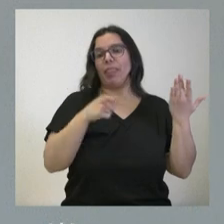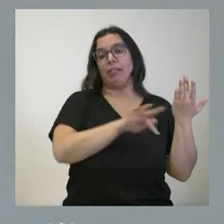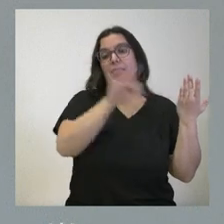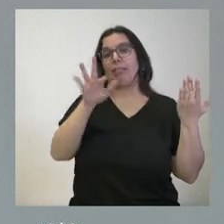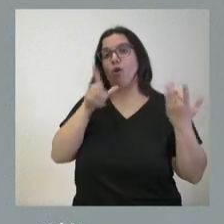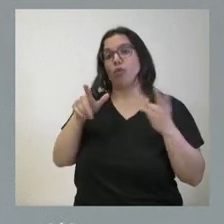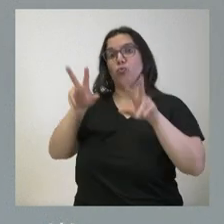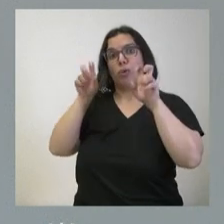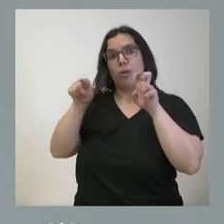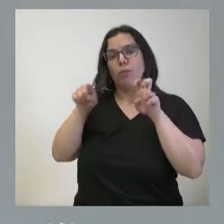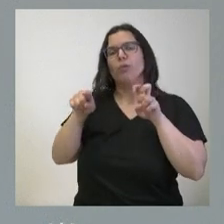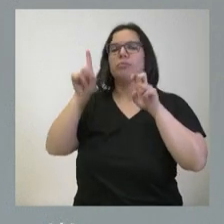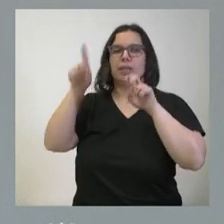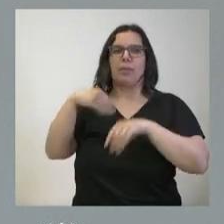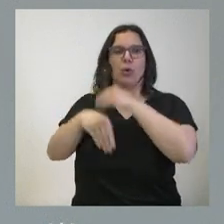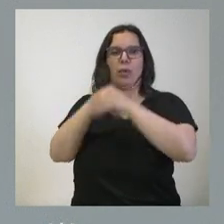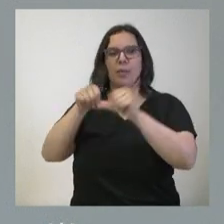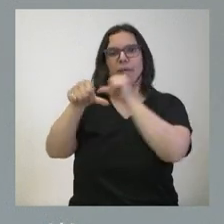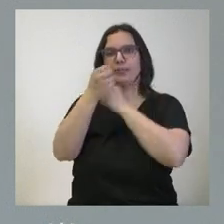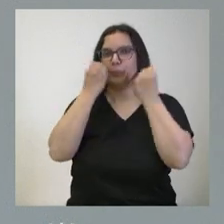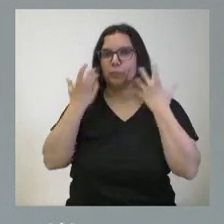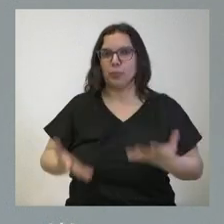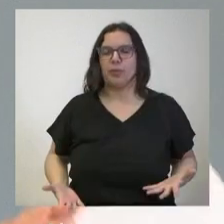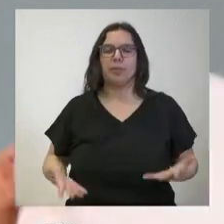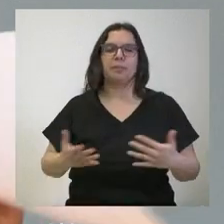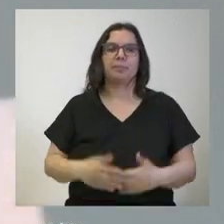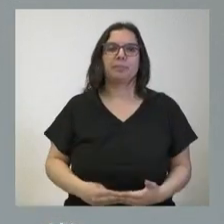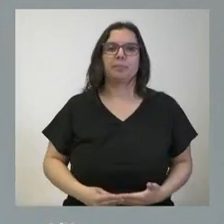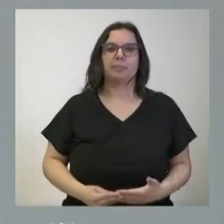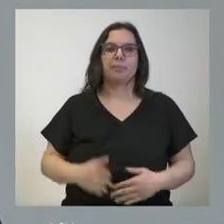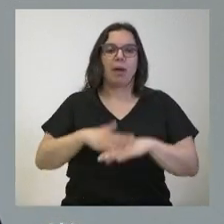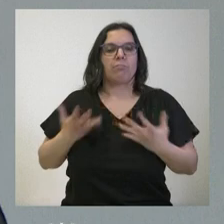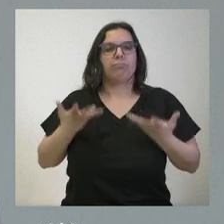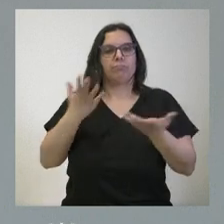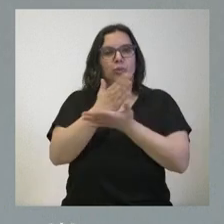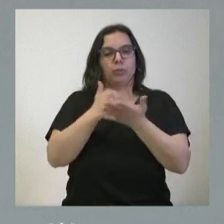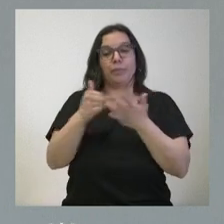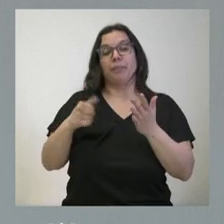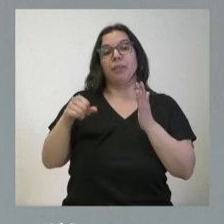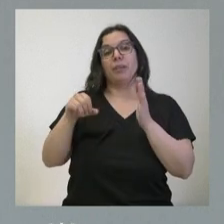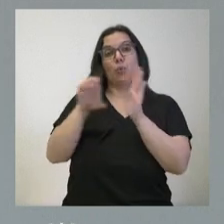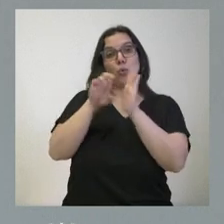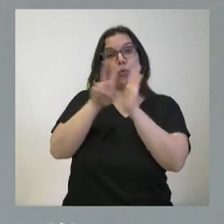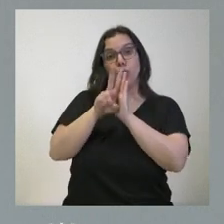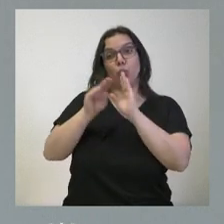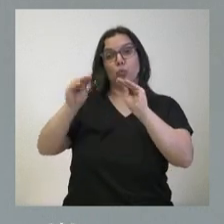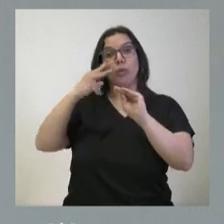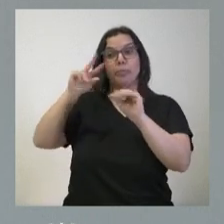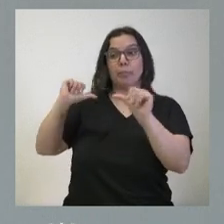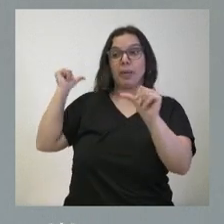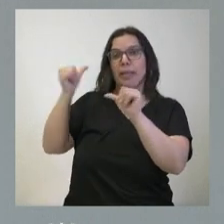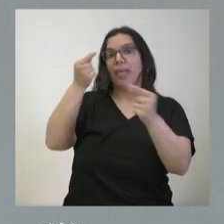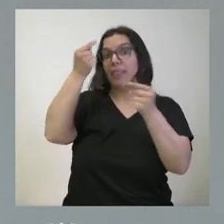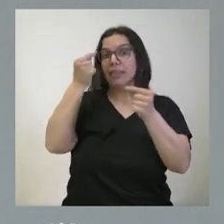Jiménez Miguel lo pueda hacer en el futuro al servicio de Castilla y León. El currículo lo tienen ustedes con más detalle en la